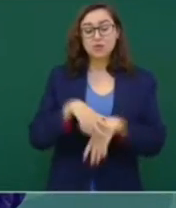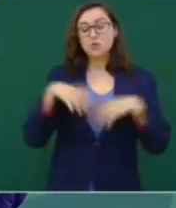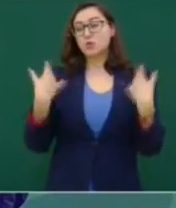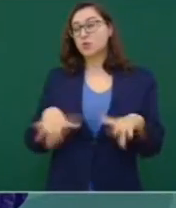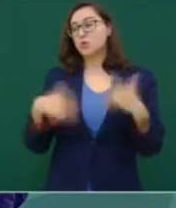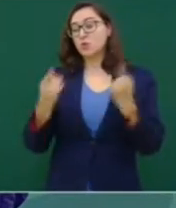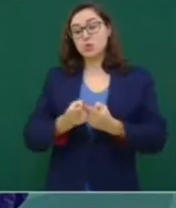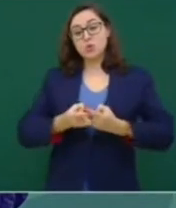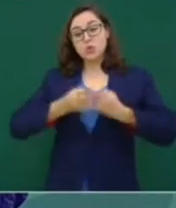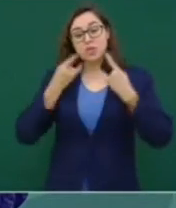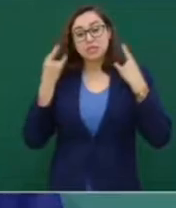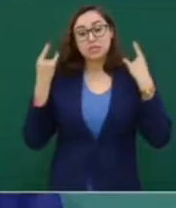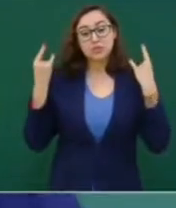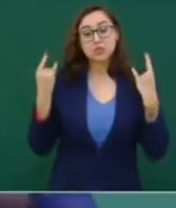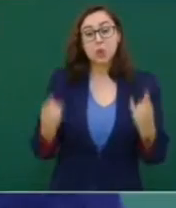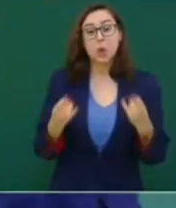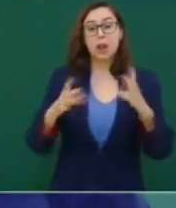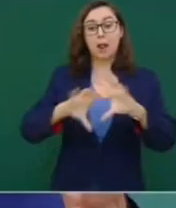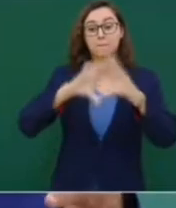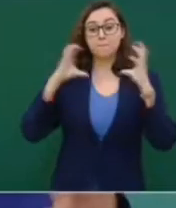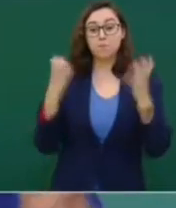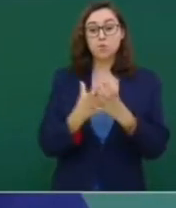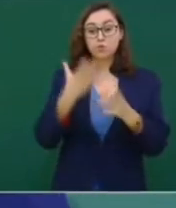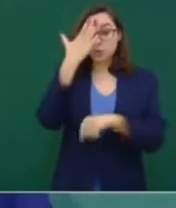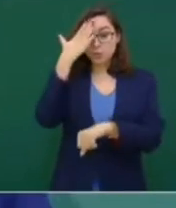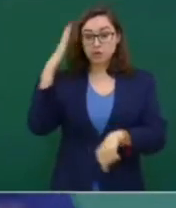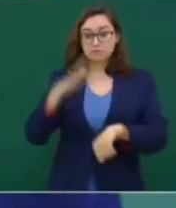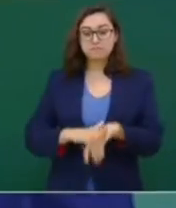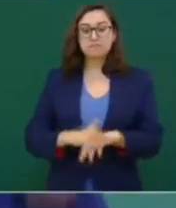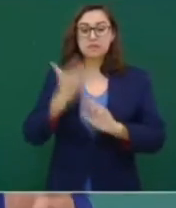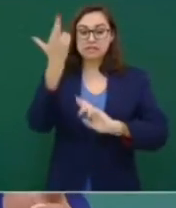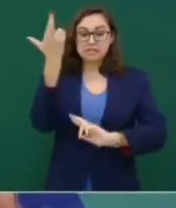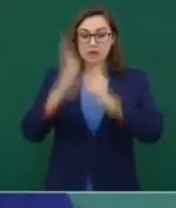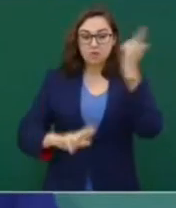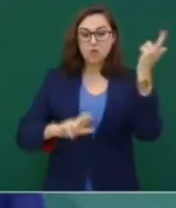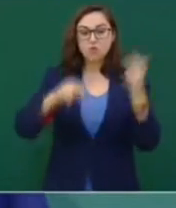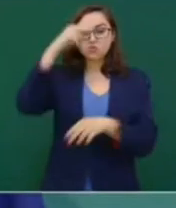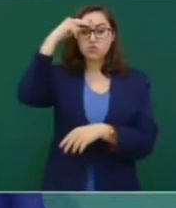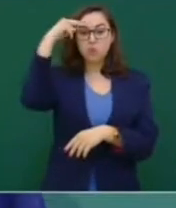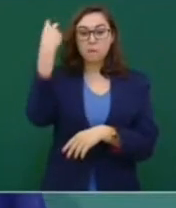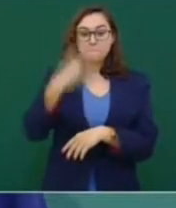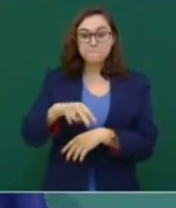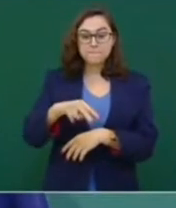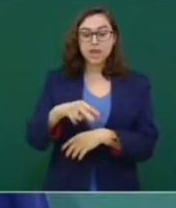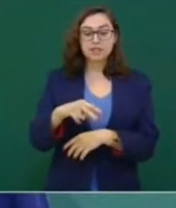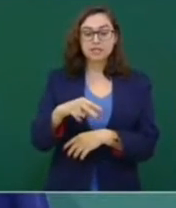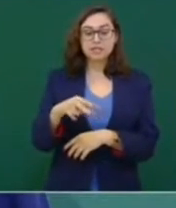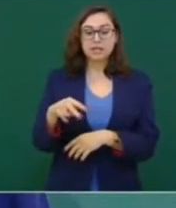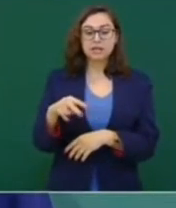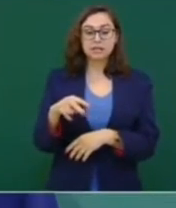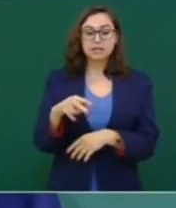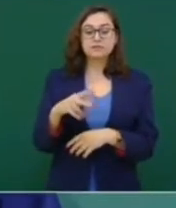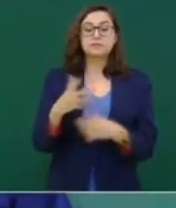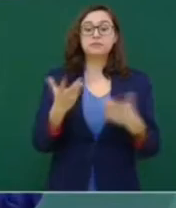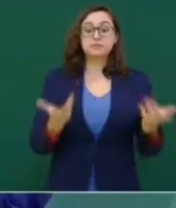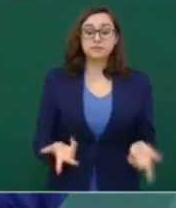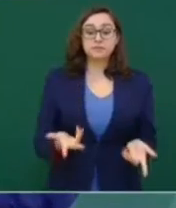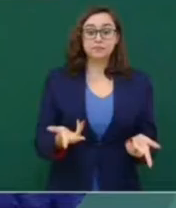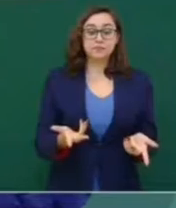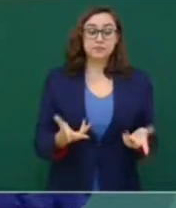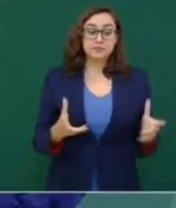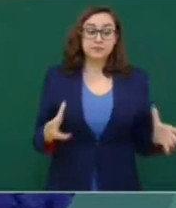mundial, la revolución nuestra, la revolución mexicana, que los